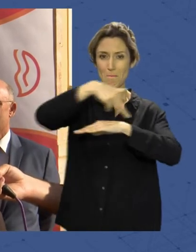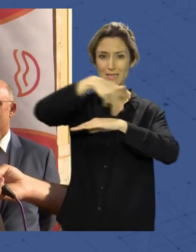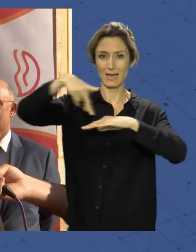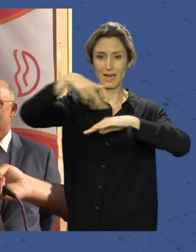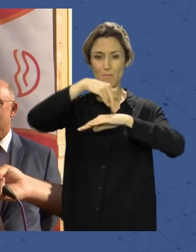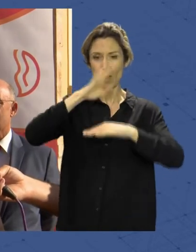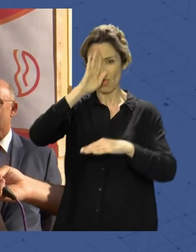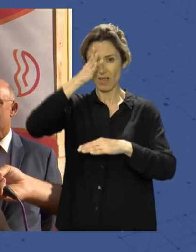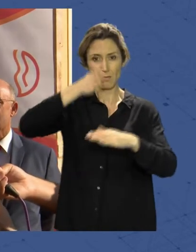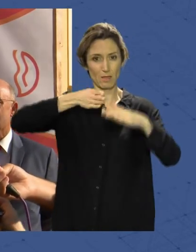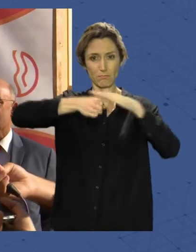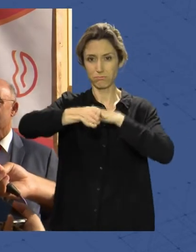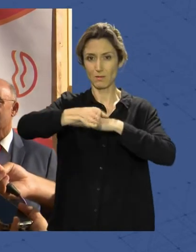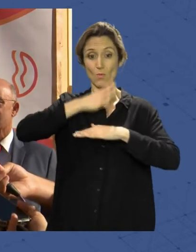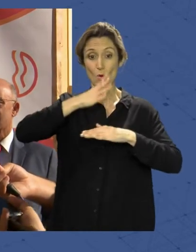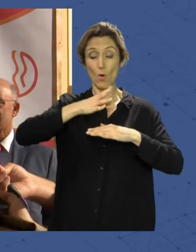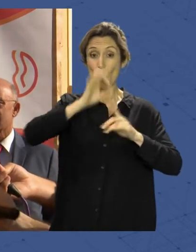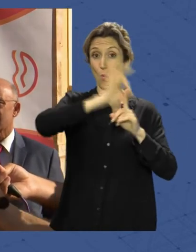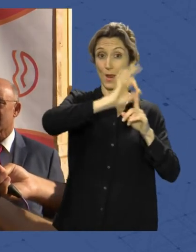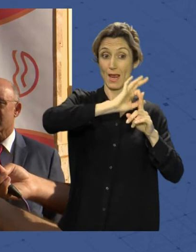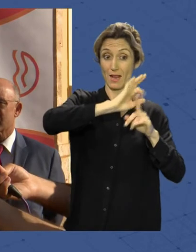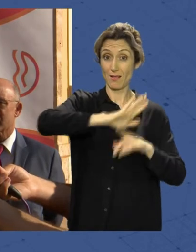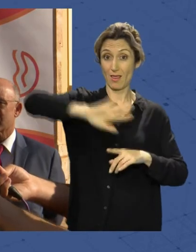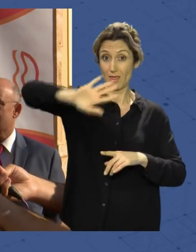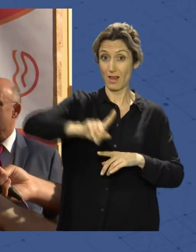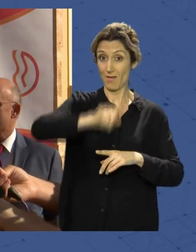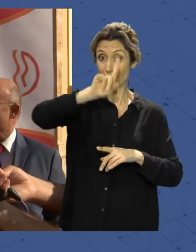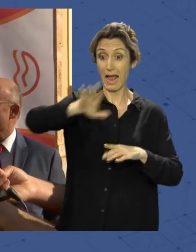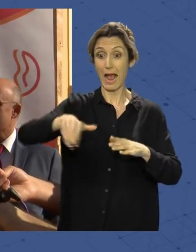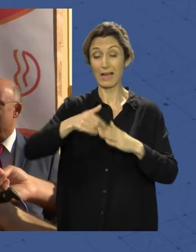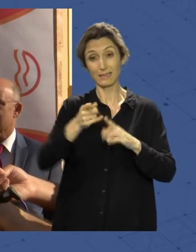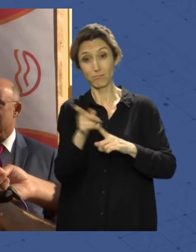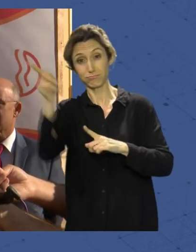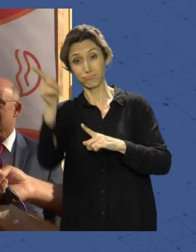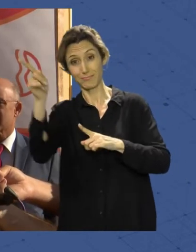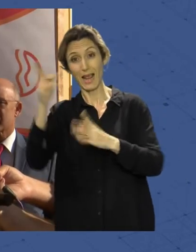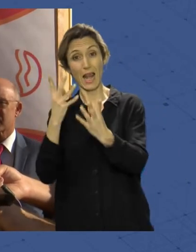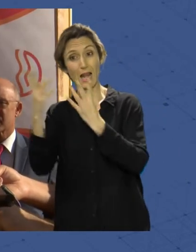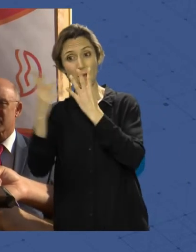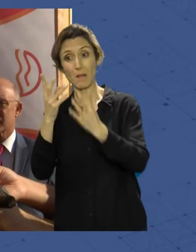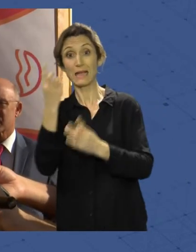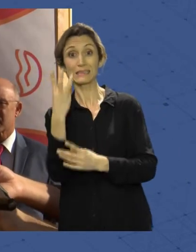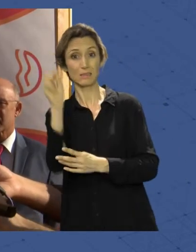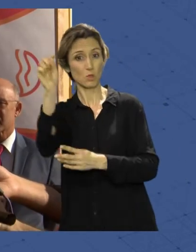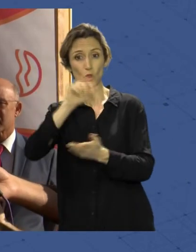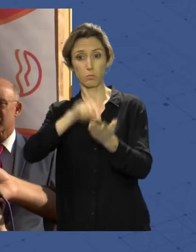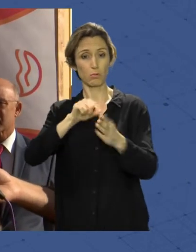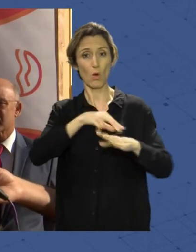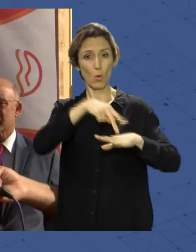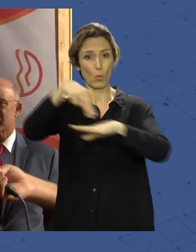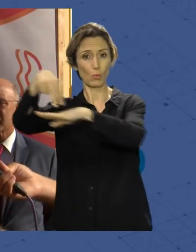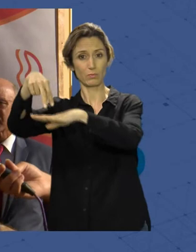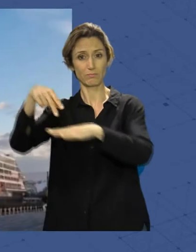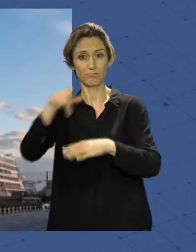directamente desde el muelle de Levante hacia la Rambla, que será llegar a un crucero y en tres minutos lo podemos tener dentro de la